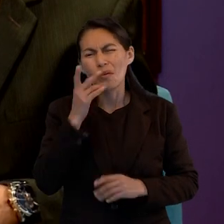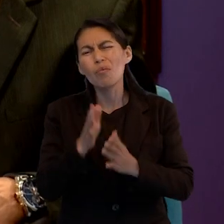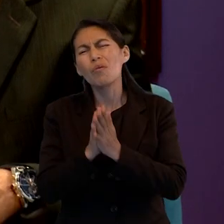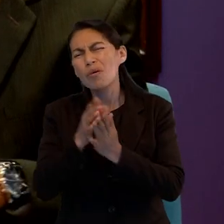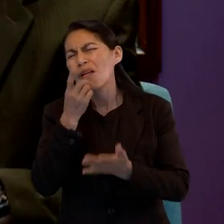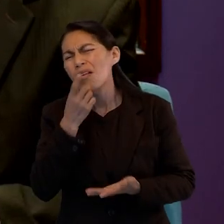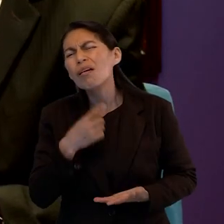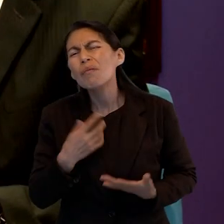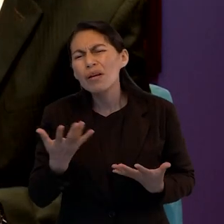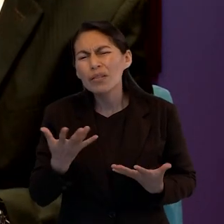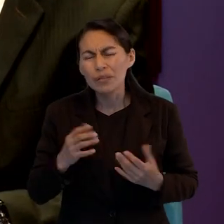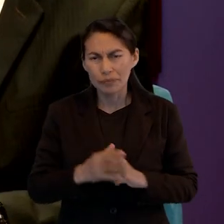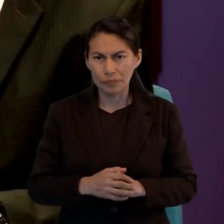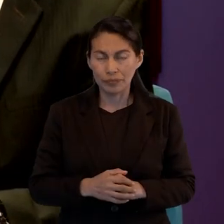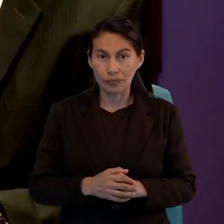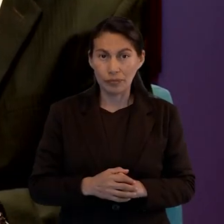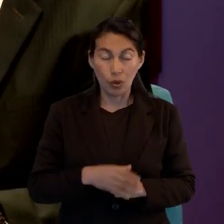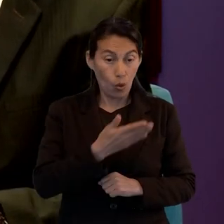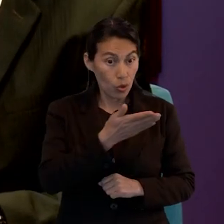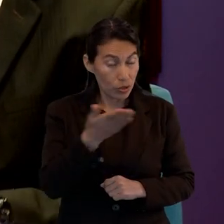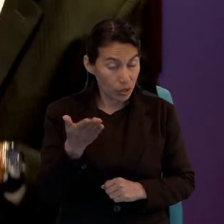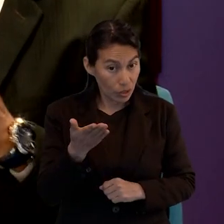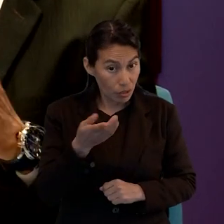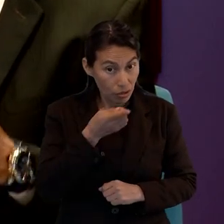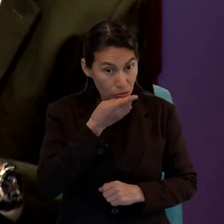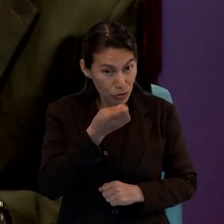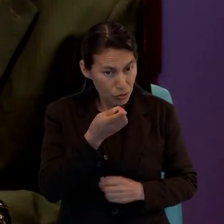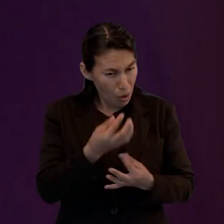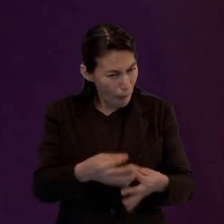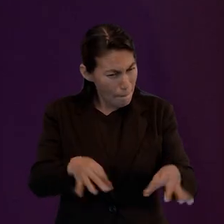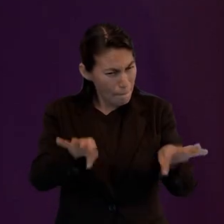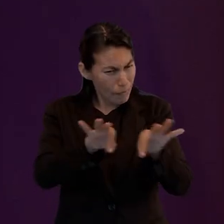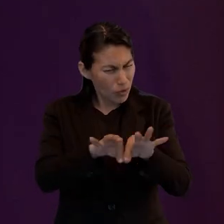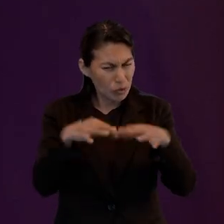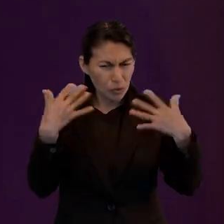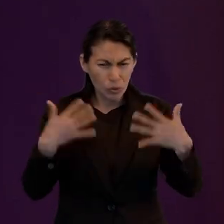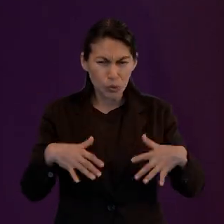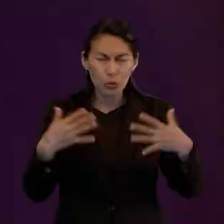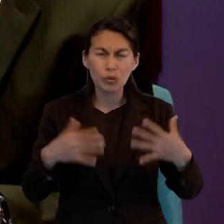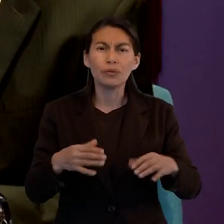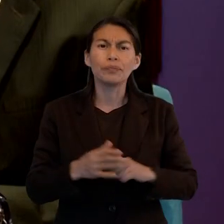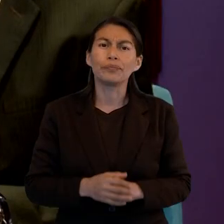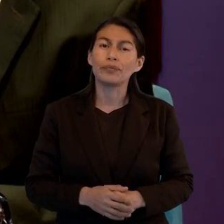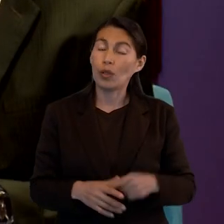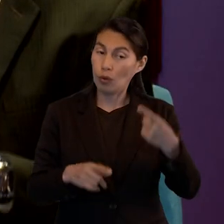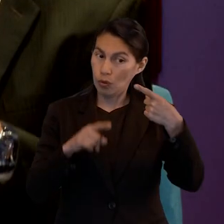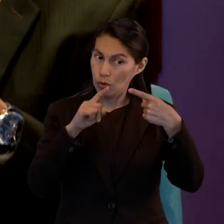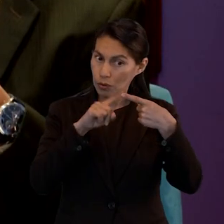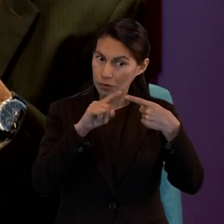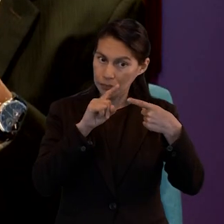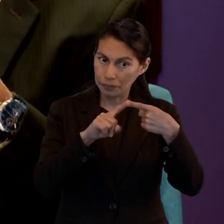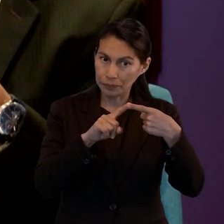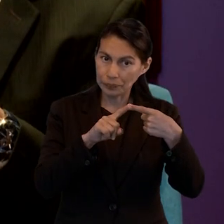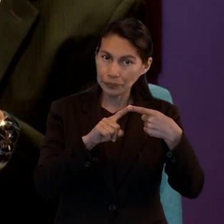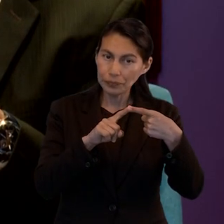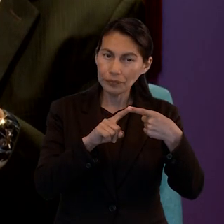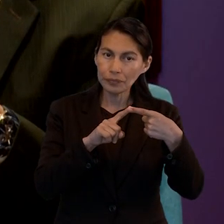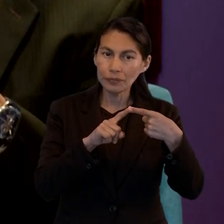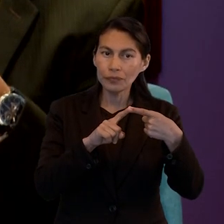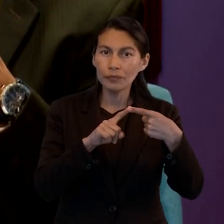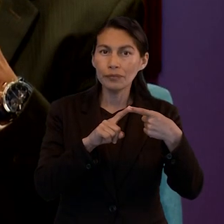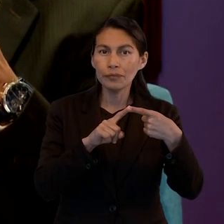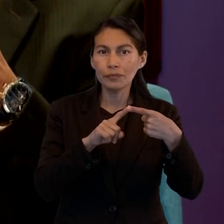Pastor, ha mencionado algo muy importante, muy sobresaliente. Uno tiene que